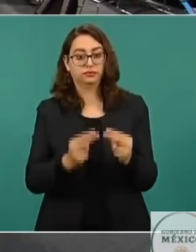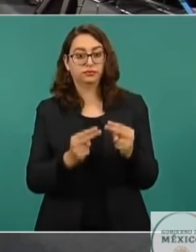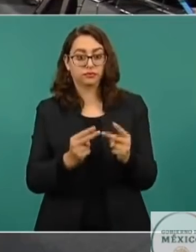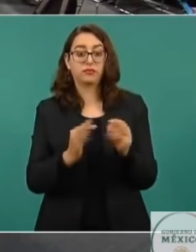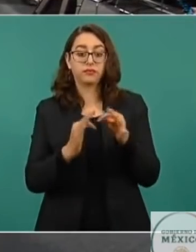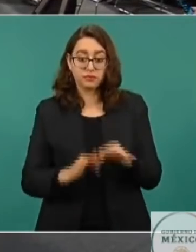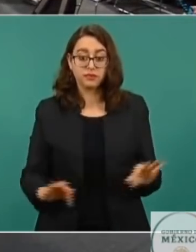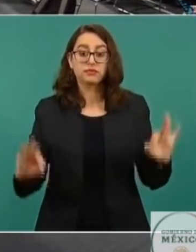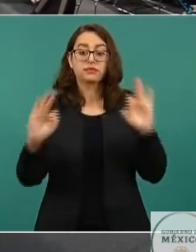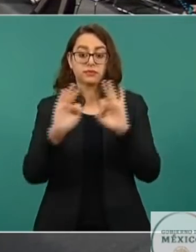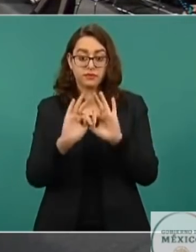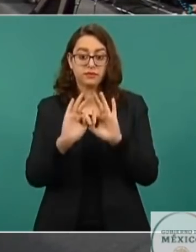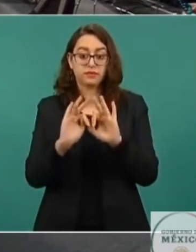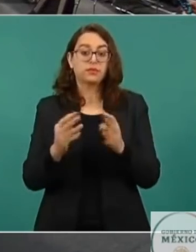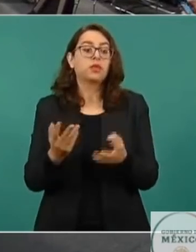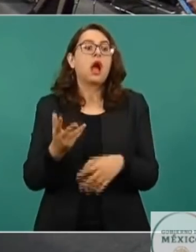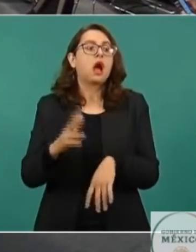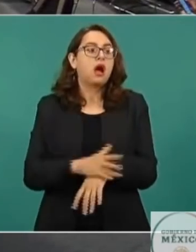entonces, por eso